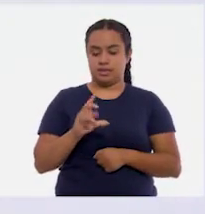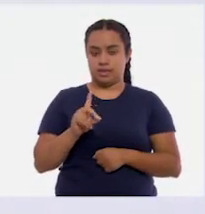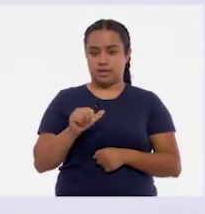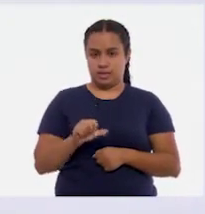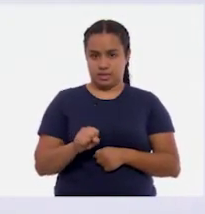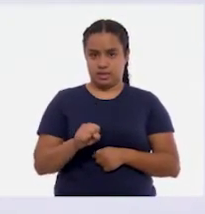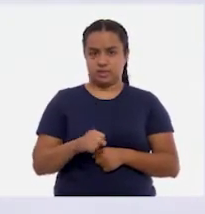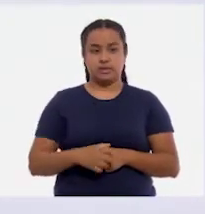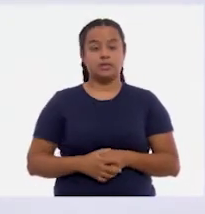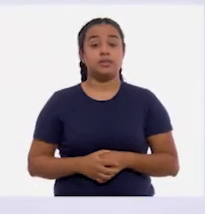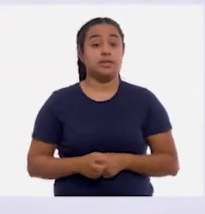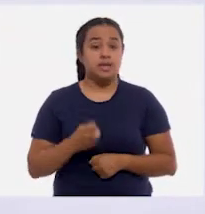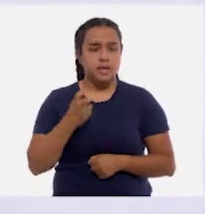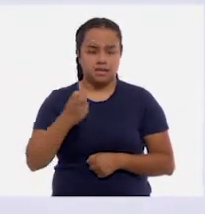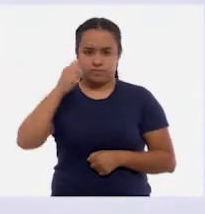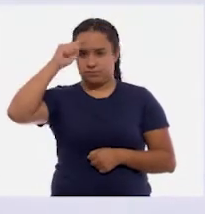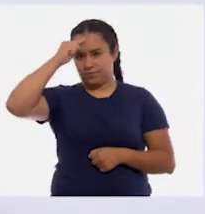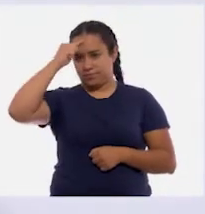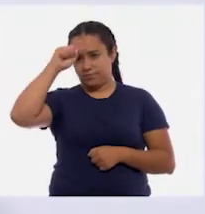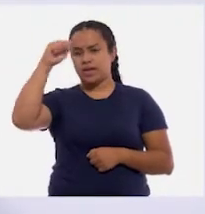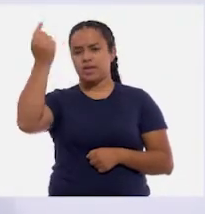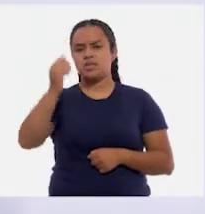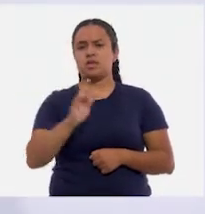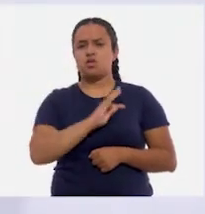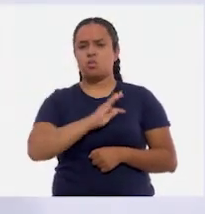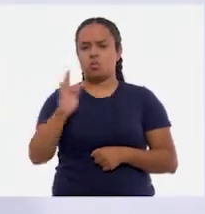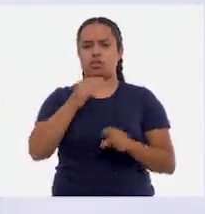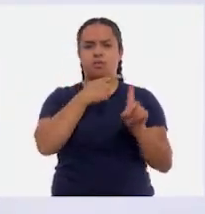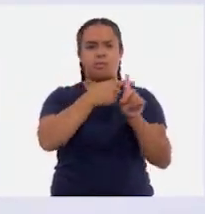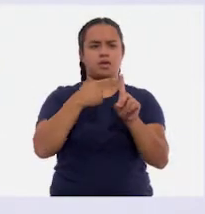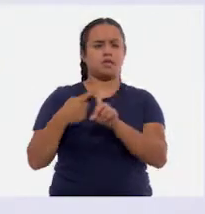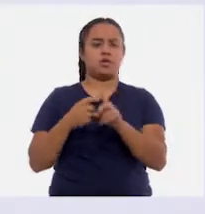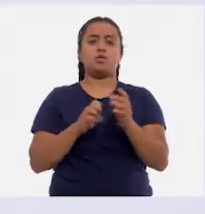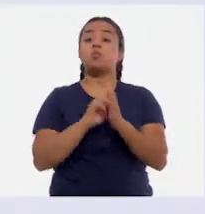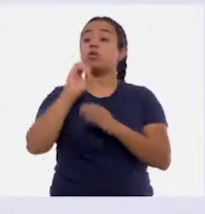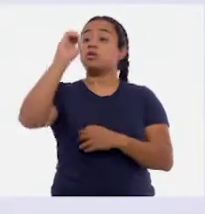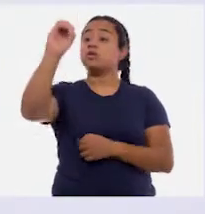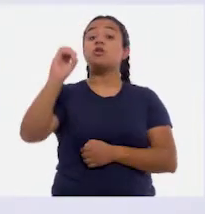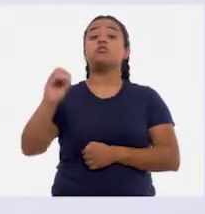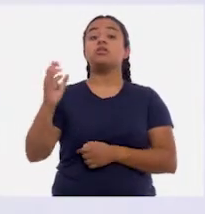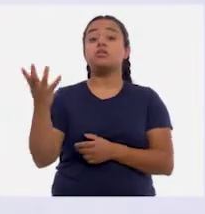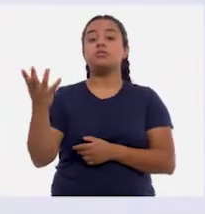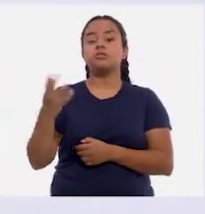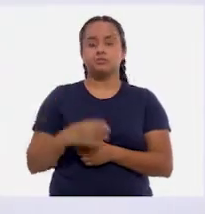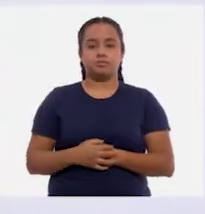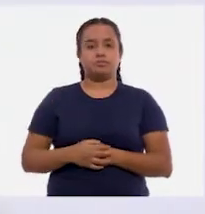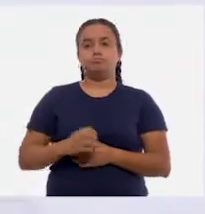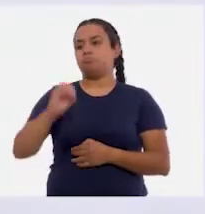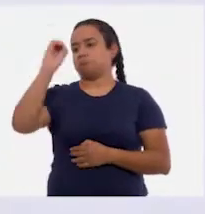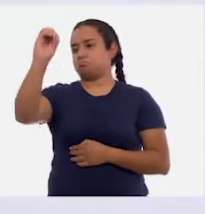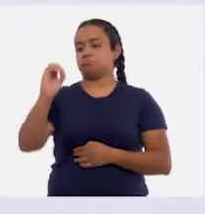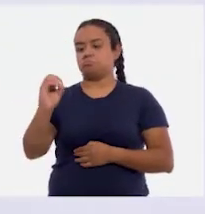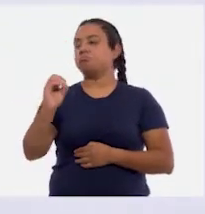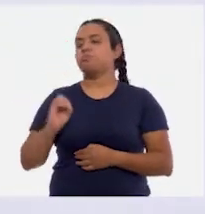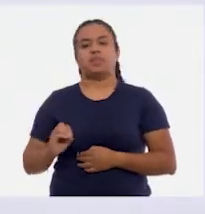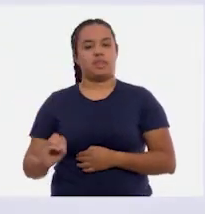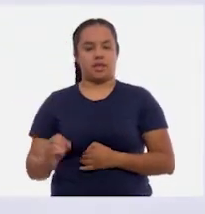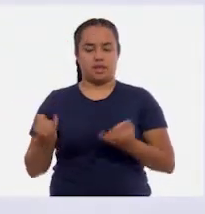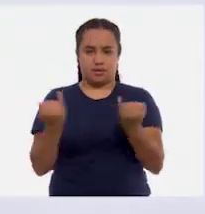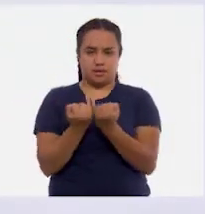Son las decenas. Es una manera más fácil de hacer nuestra suma. ¿Qué pasa con los ceros? Los ceros, pues, pasan igual.